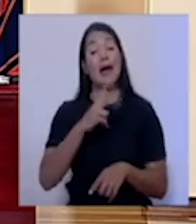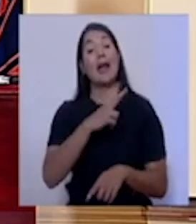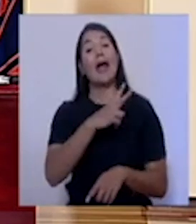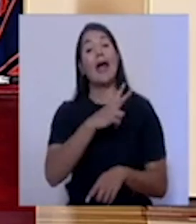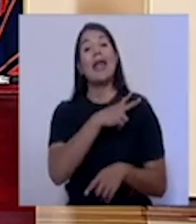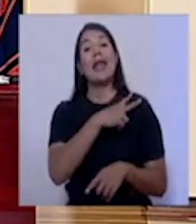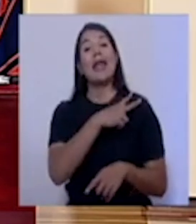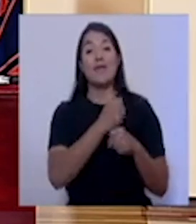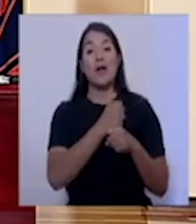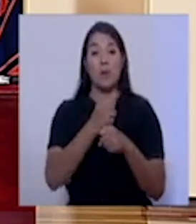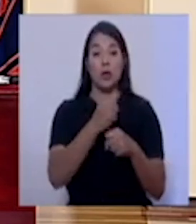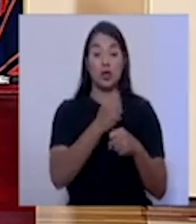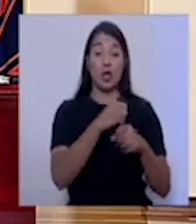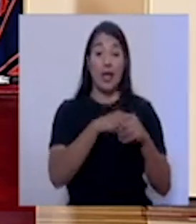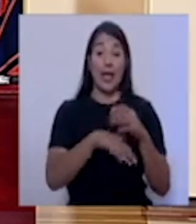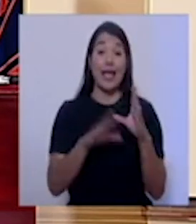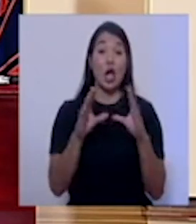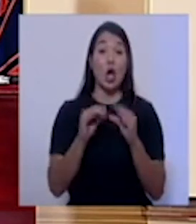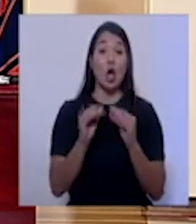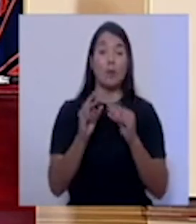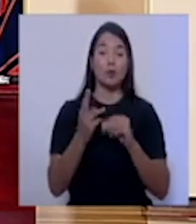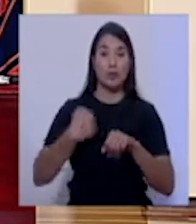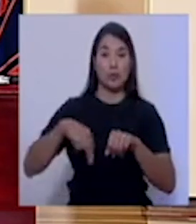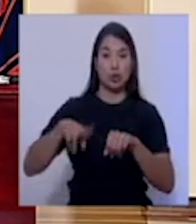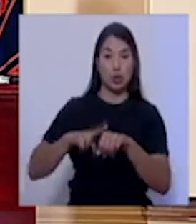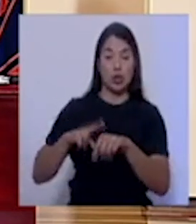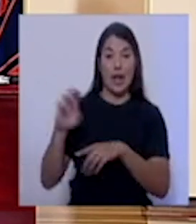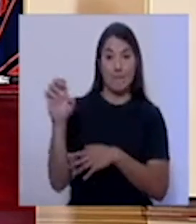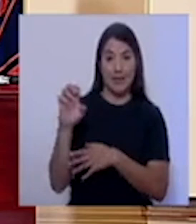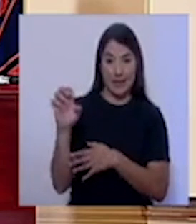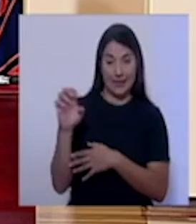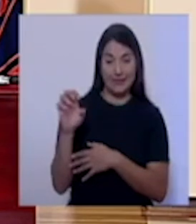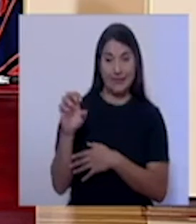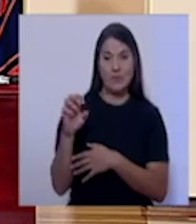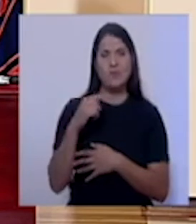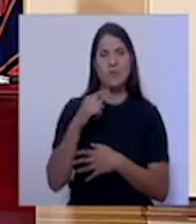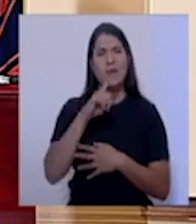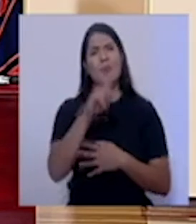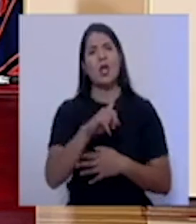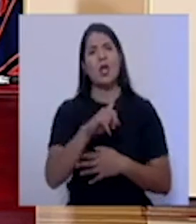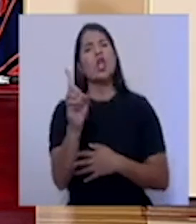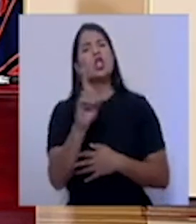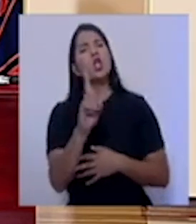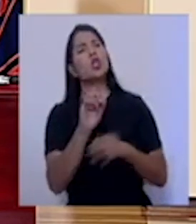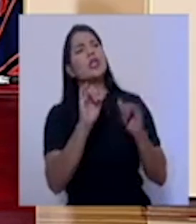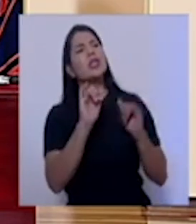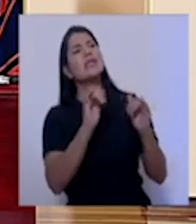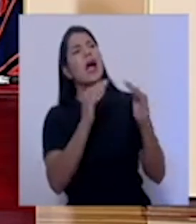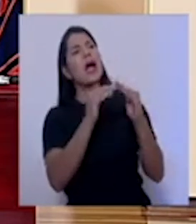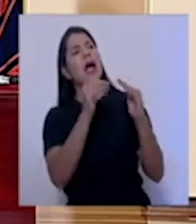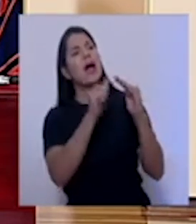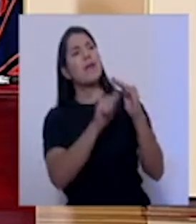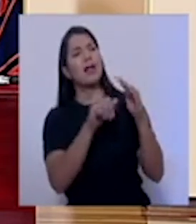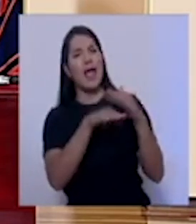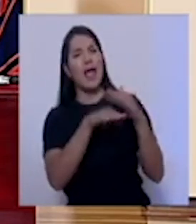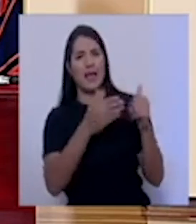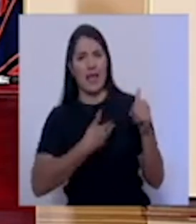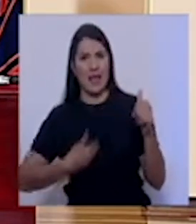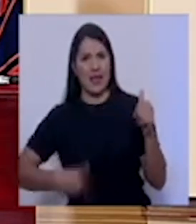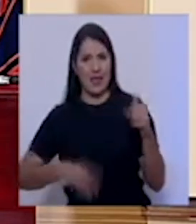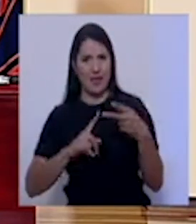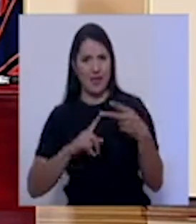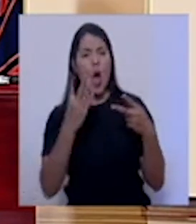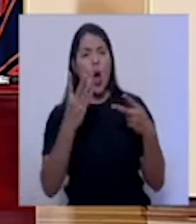operaciones de la Comisión Nacional de Emergencias, donde se encuentran los albergues en la provincia de Heredia. ¿Cuántas personas están